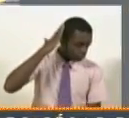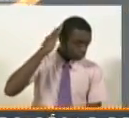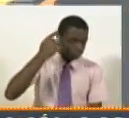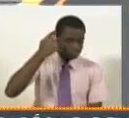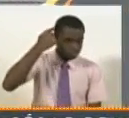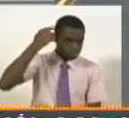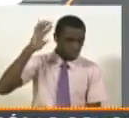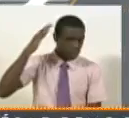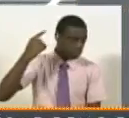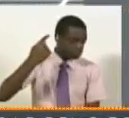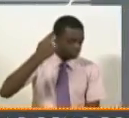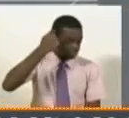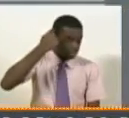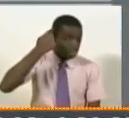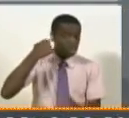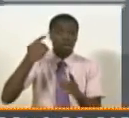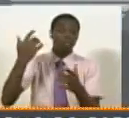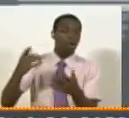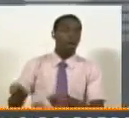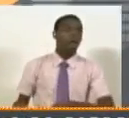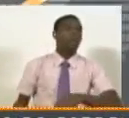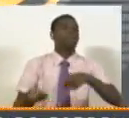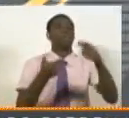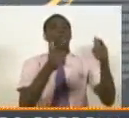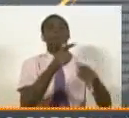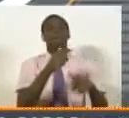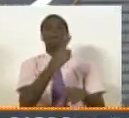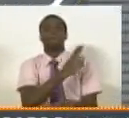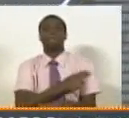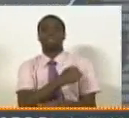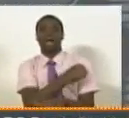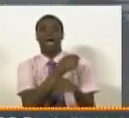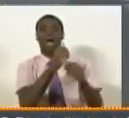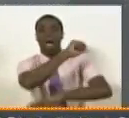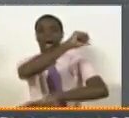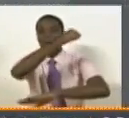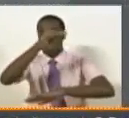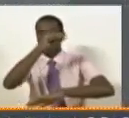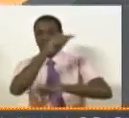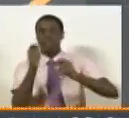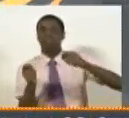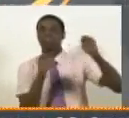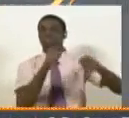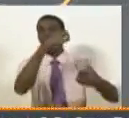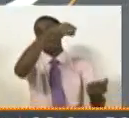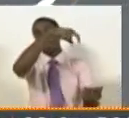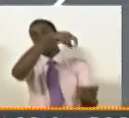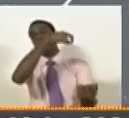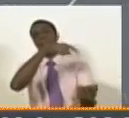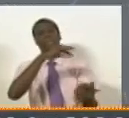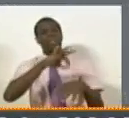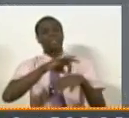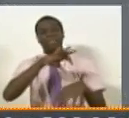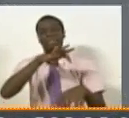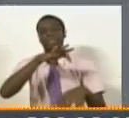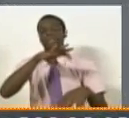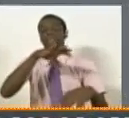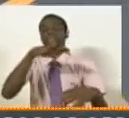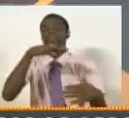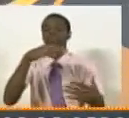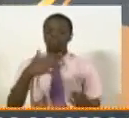recluido hospitalizado en el hospital universitario de los Andes y lamentablemente falleció,